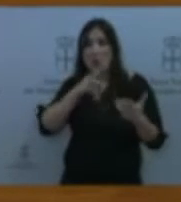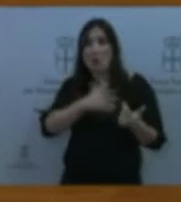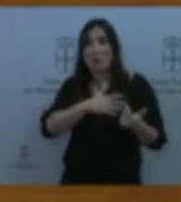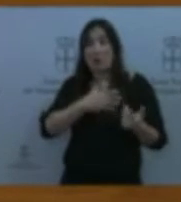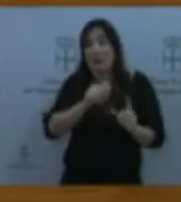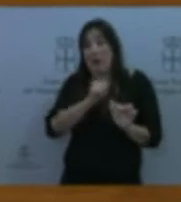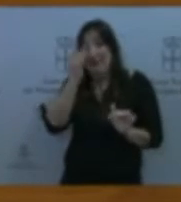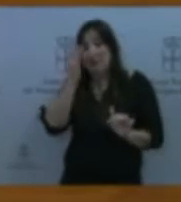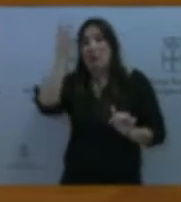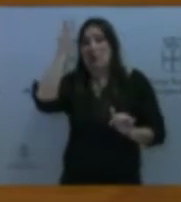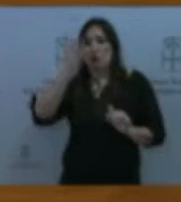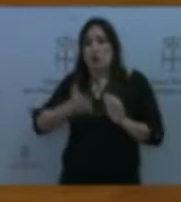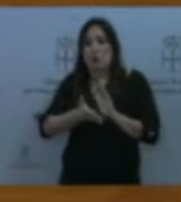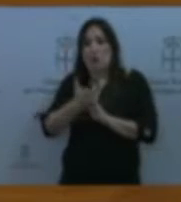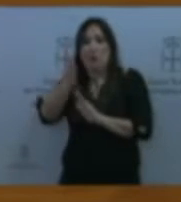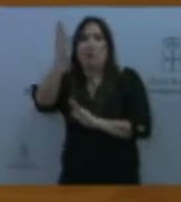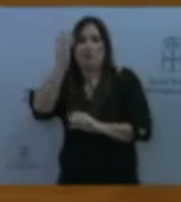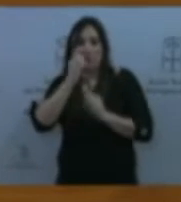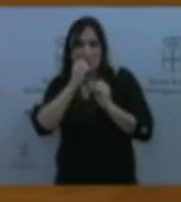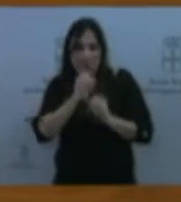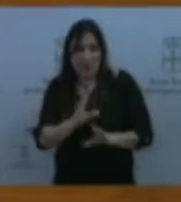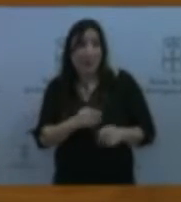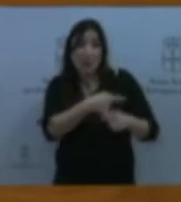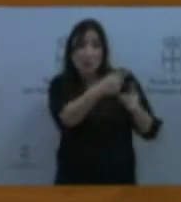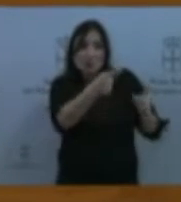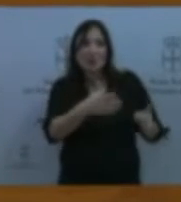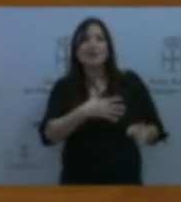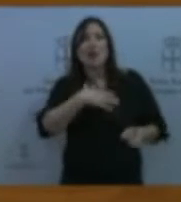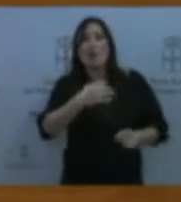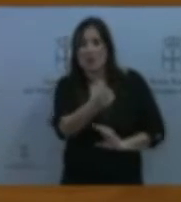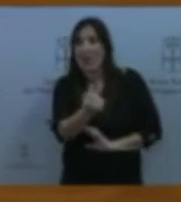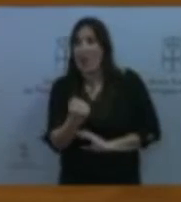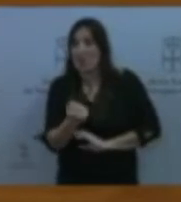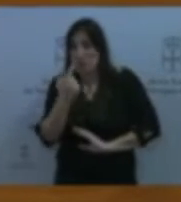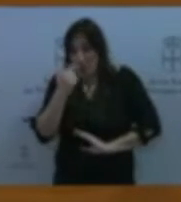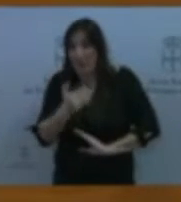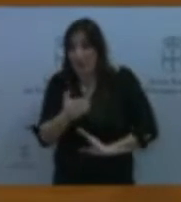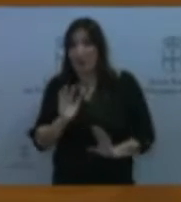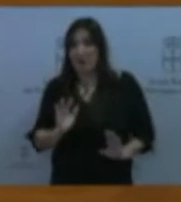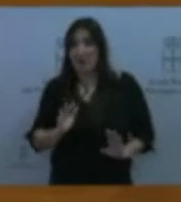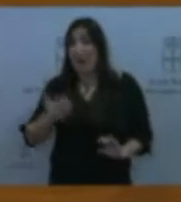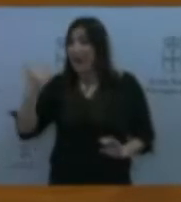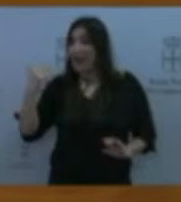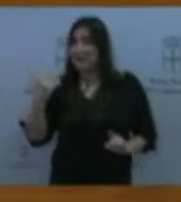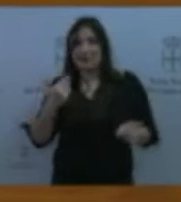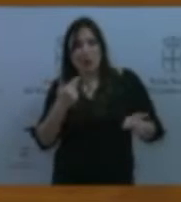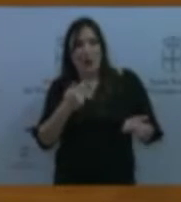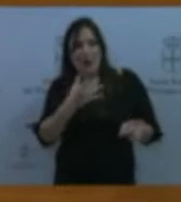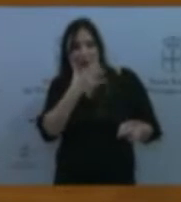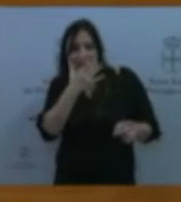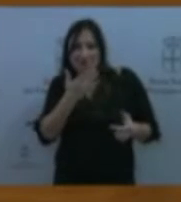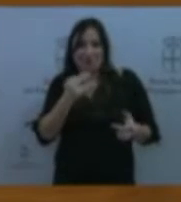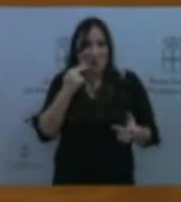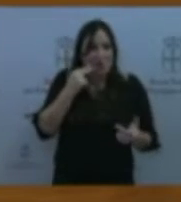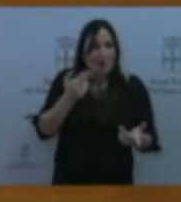tener la oportunidad de posicionarse. En su momento no fueron bastante timoratos, bastante más que timoratos a la hora de tomar las decisiones tras